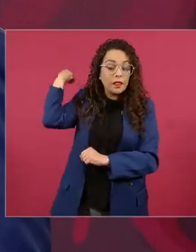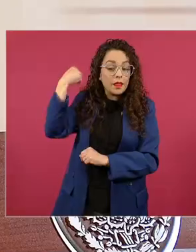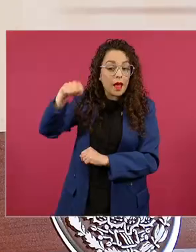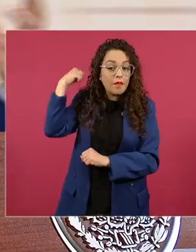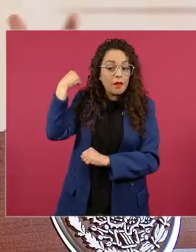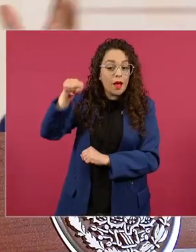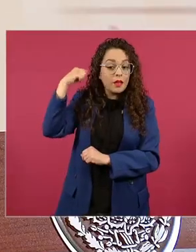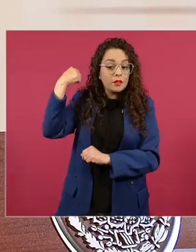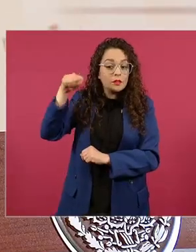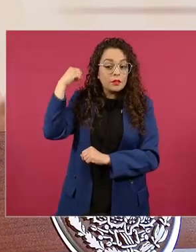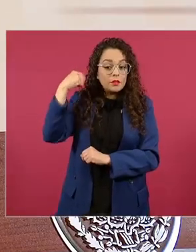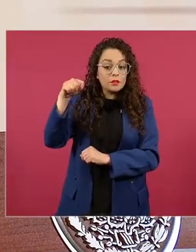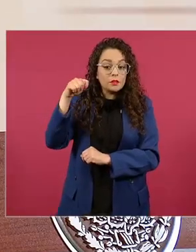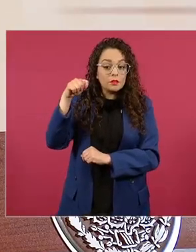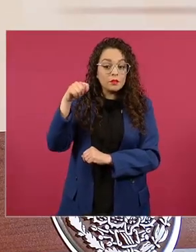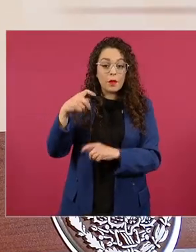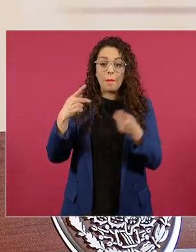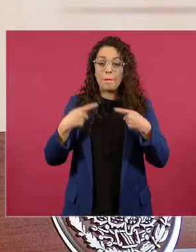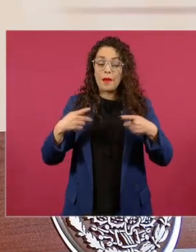fueron los más pobres